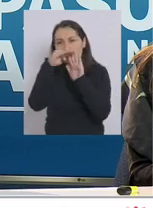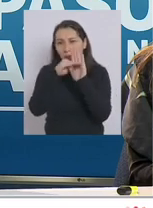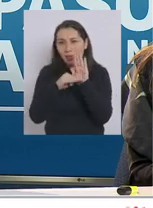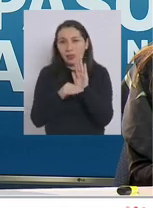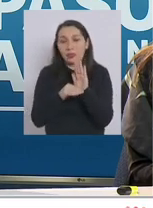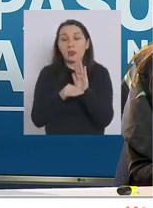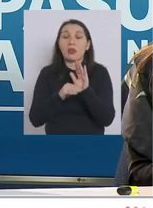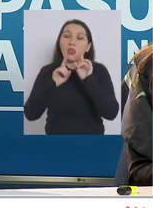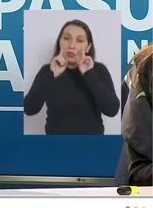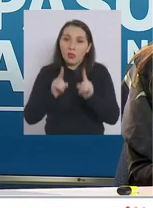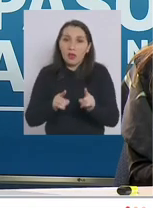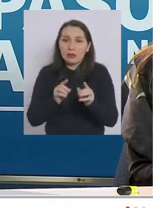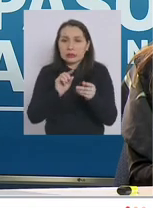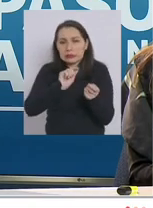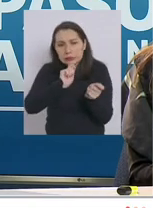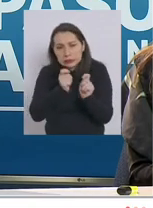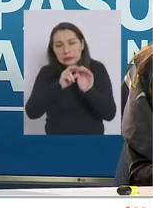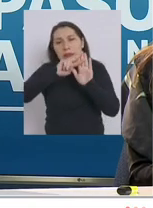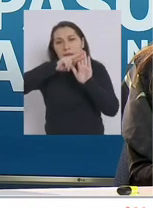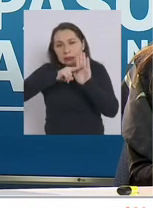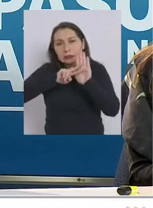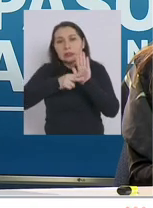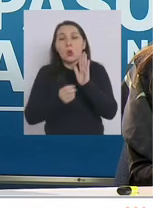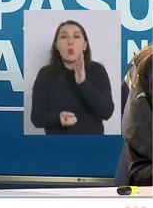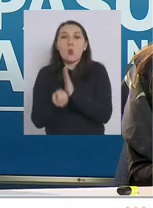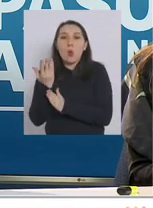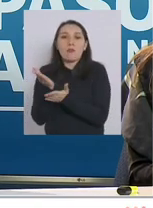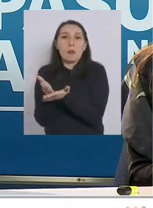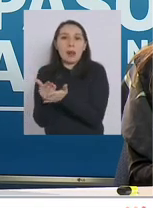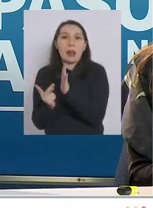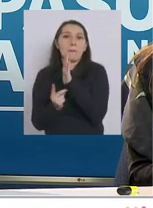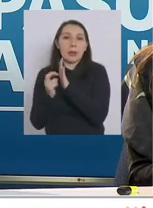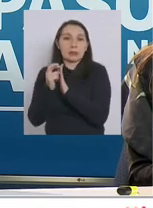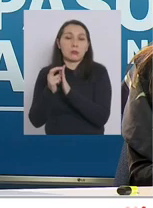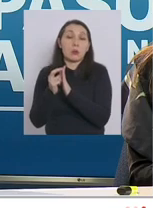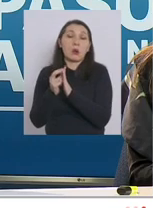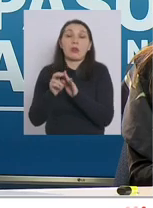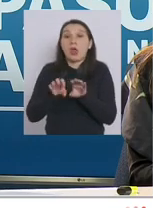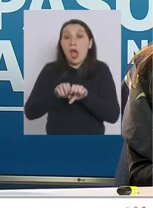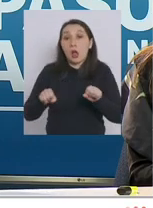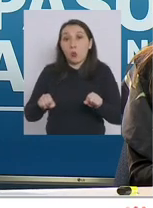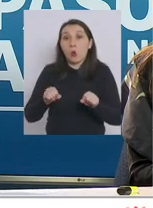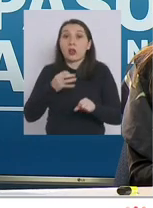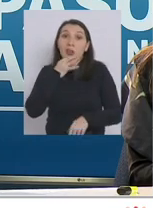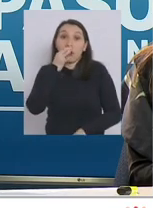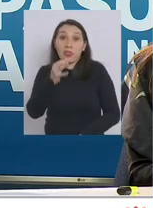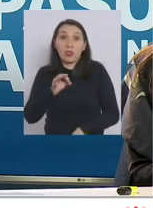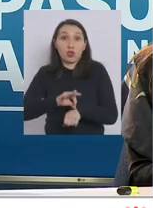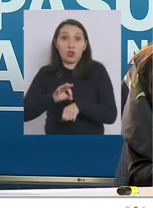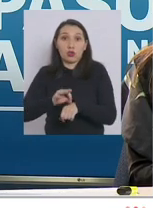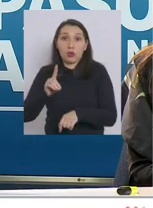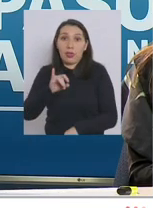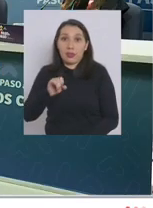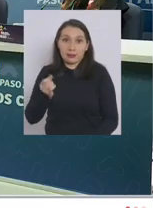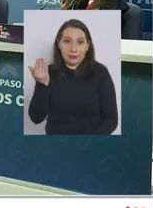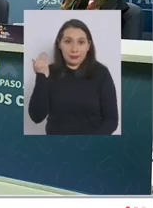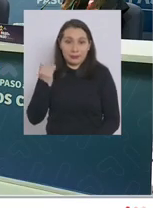se van a tener que ir adecuando a nuestro nuevo plan paso a paso de acuerdo a lo que ha señalado la doctora